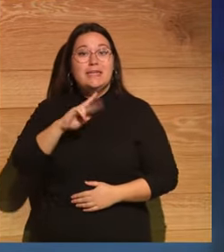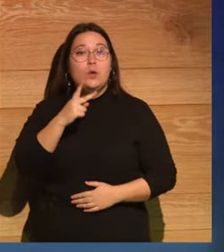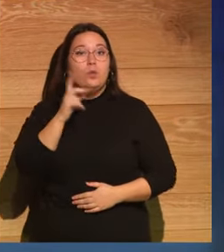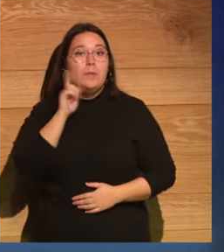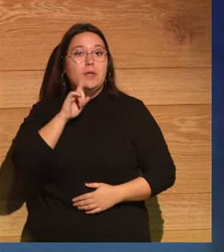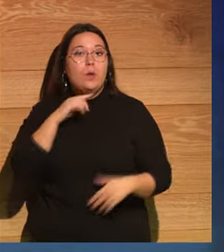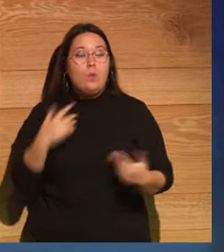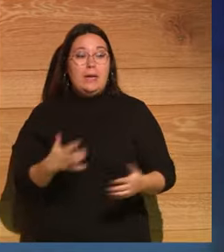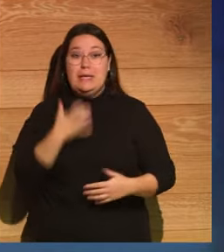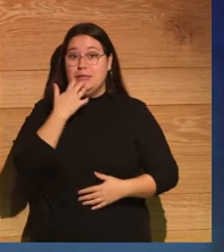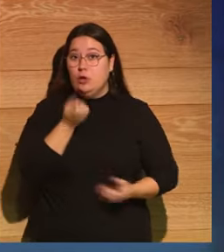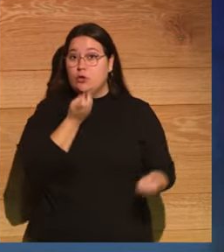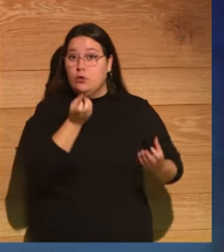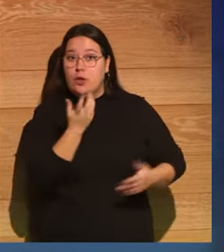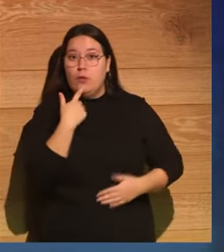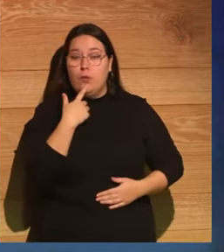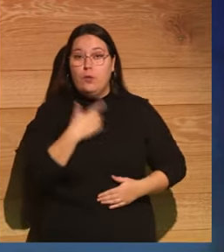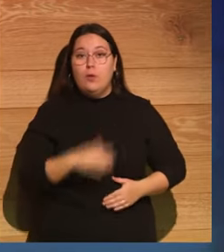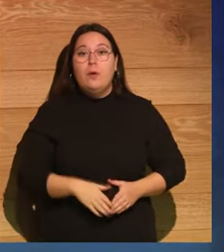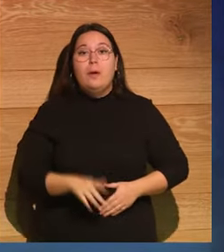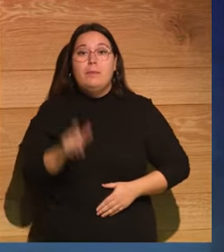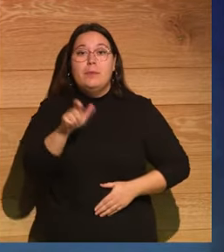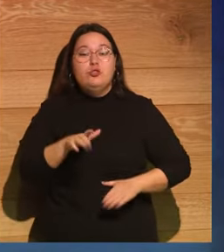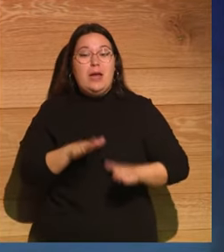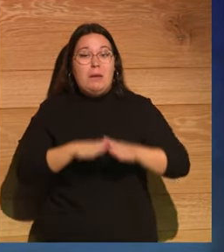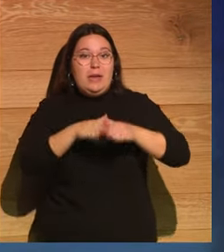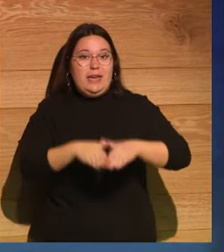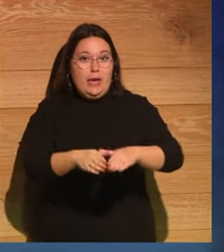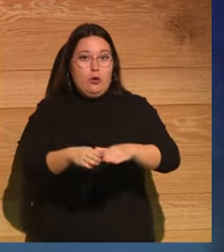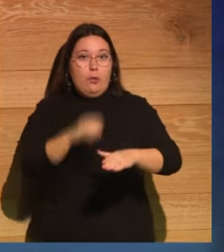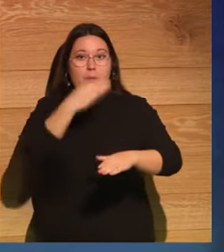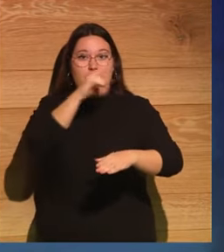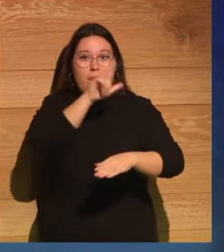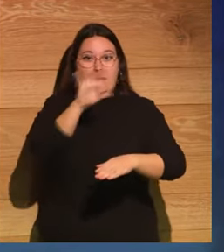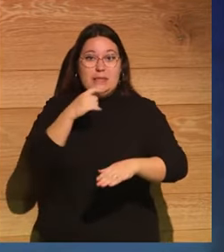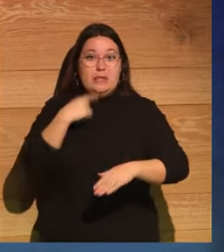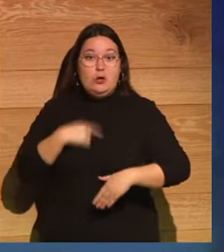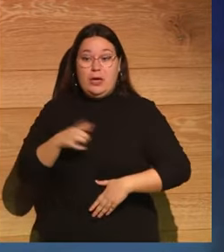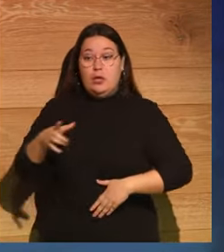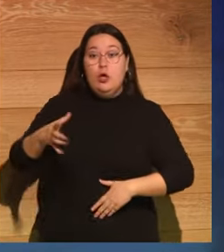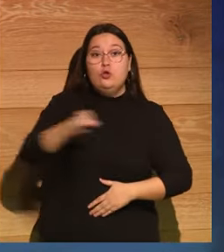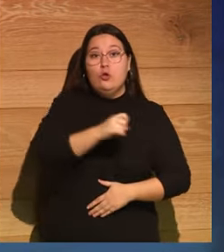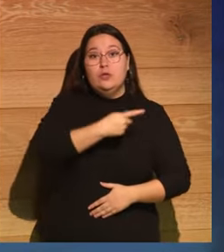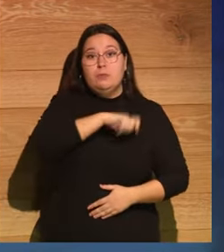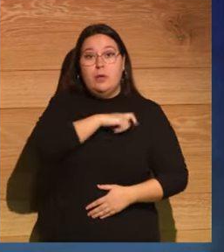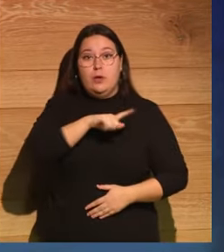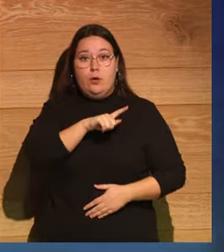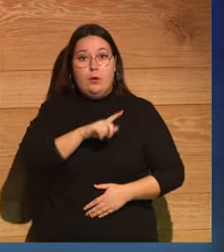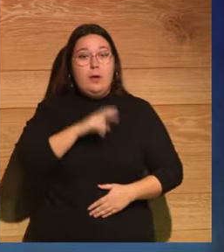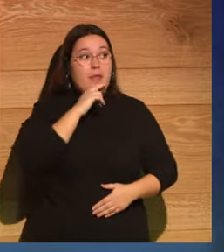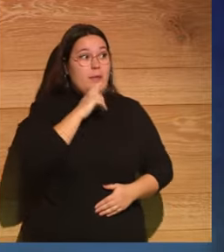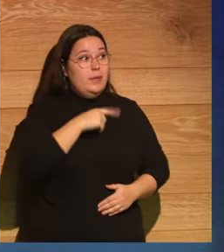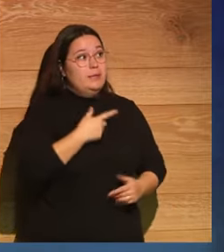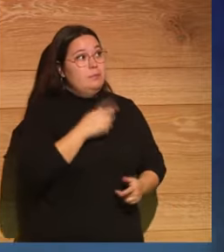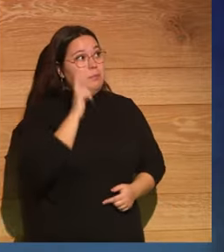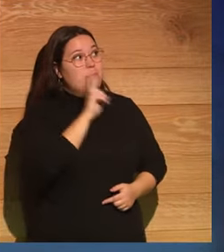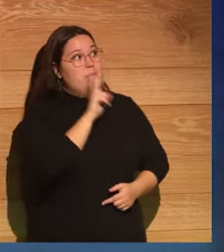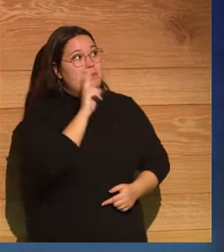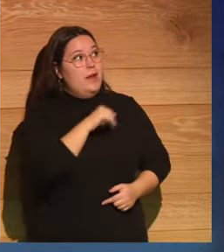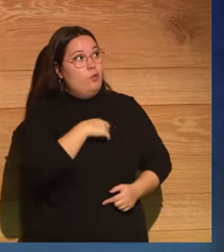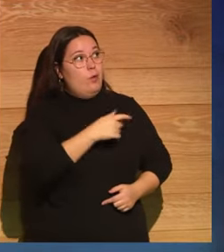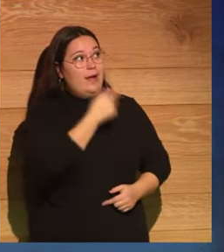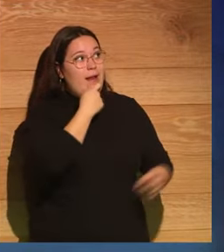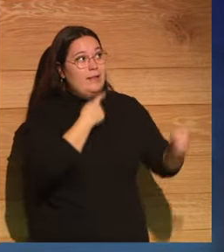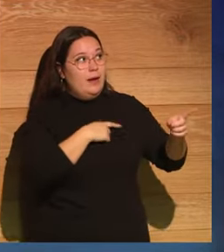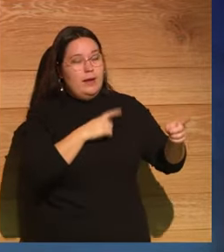mentira, si les han contado que el marino Blas de Lezo dijo que todos los españoles deberíamos mear mirando a Inglaterra, pues también es